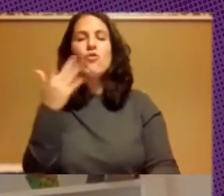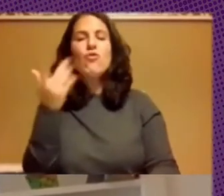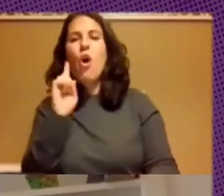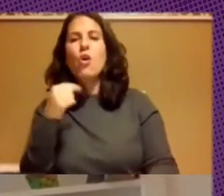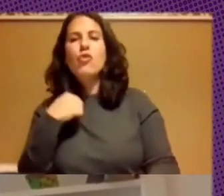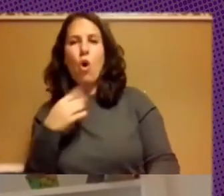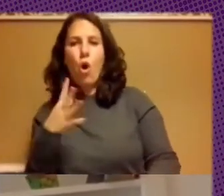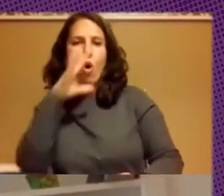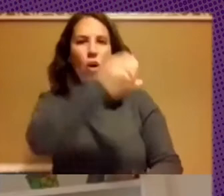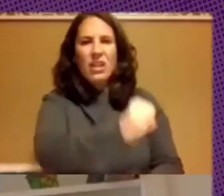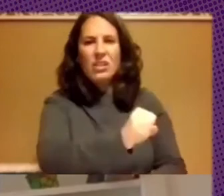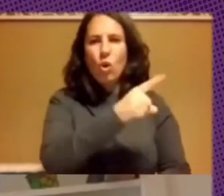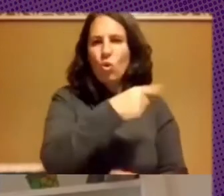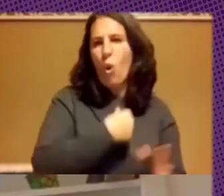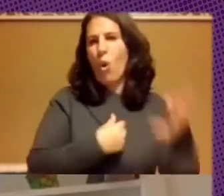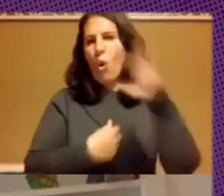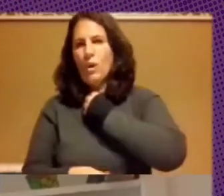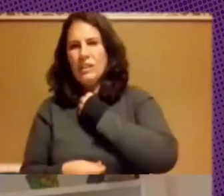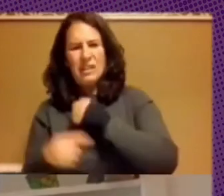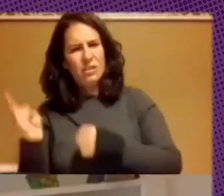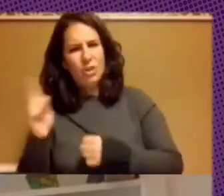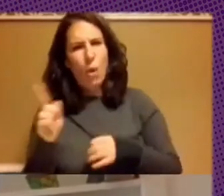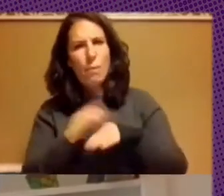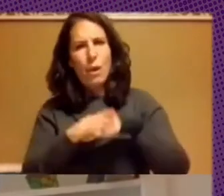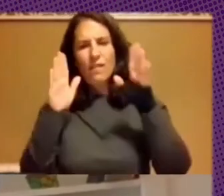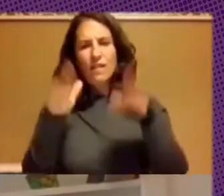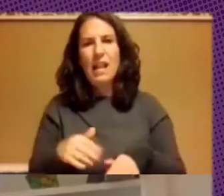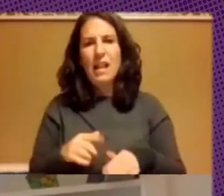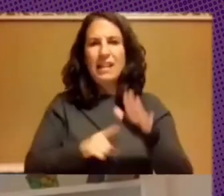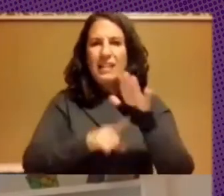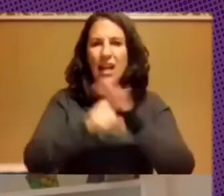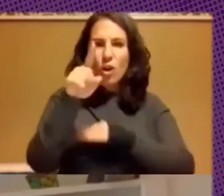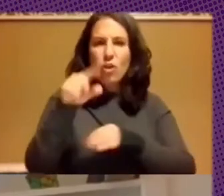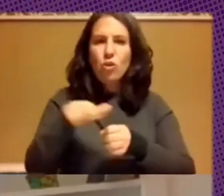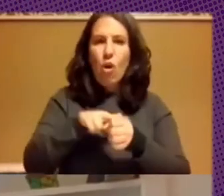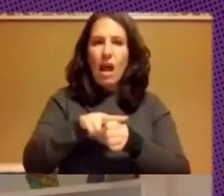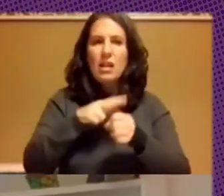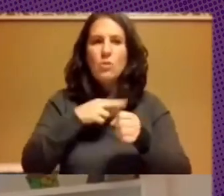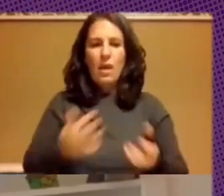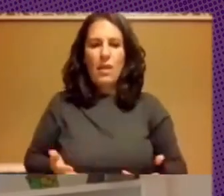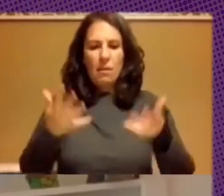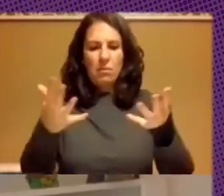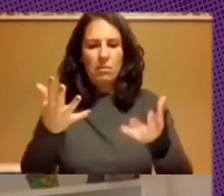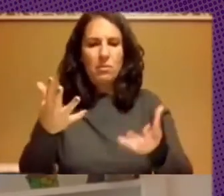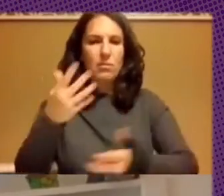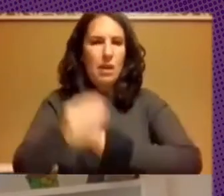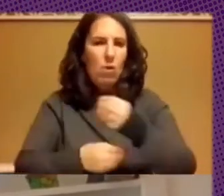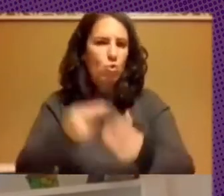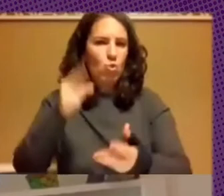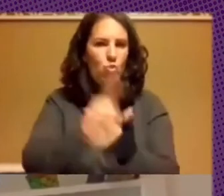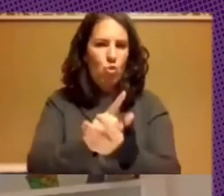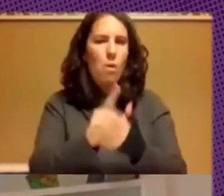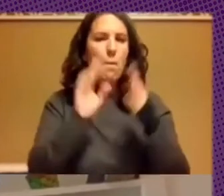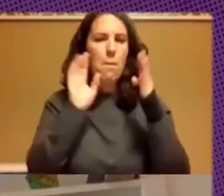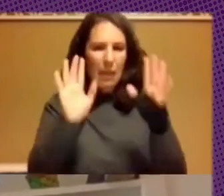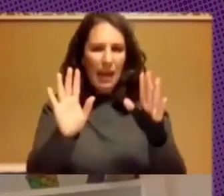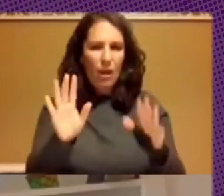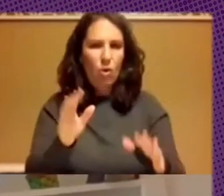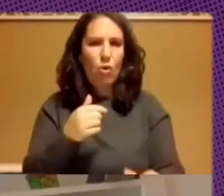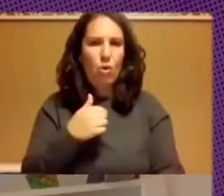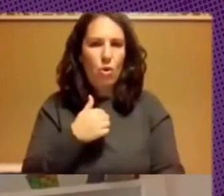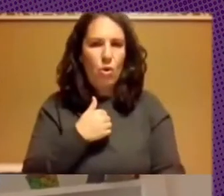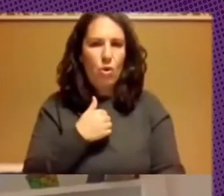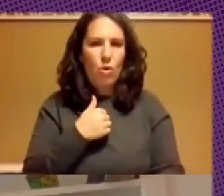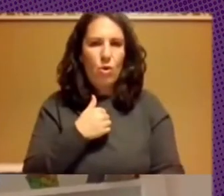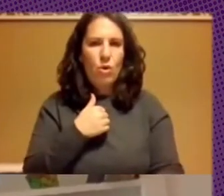que los desarrollos locales puedan quedar a disposición que puedan reutilizarse pero definitivamente esto nos permite